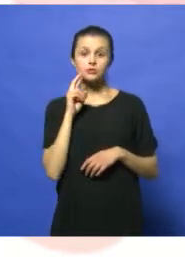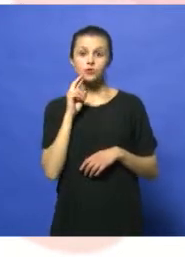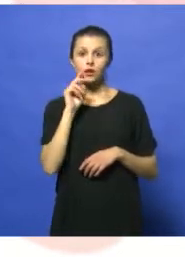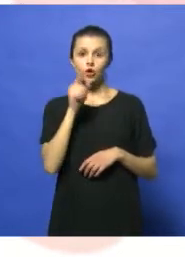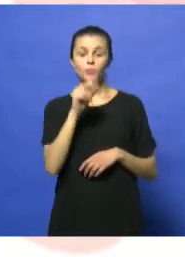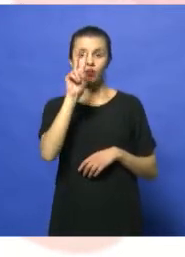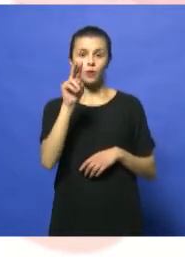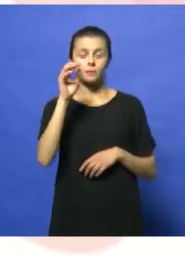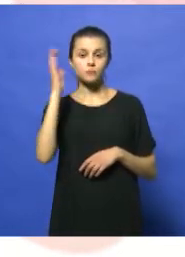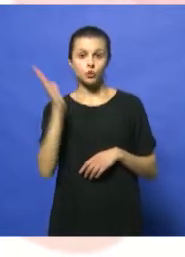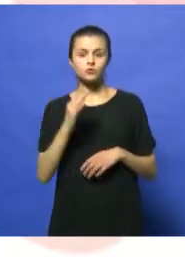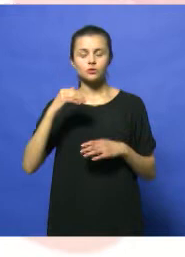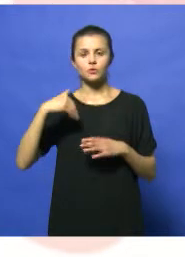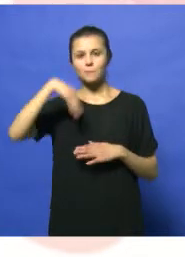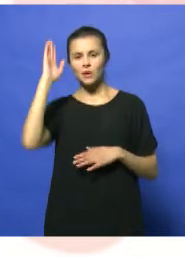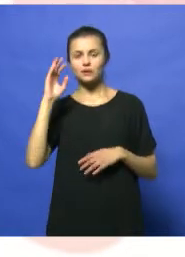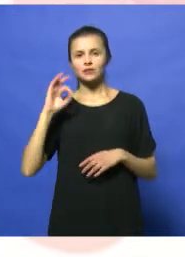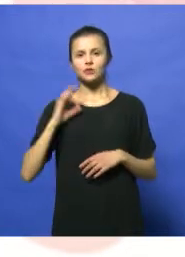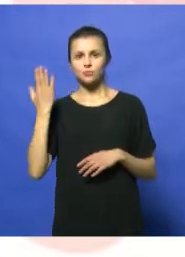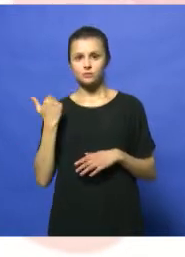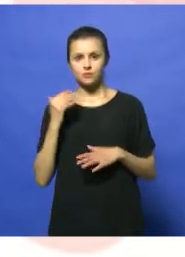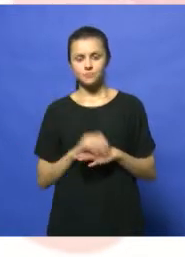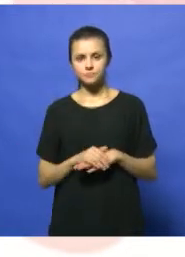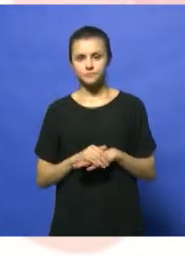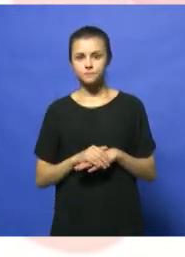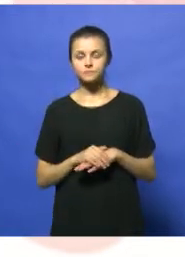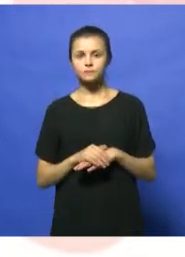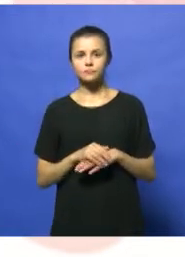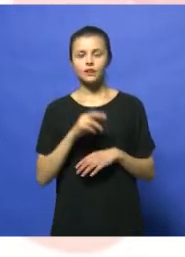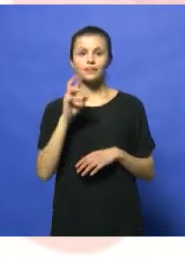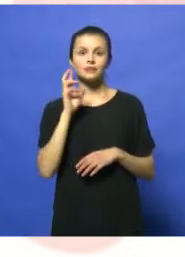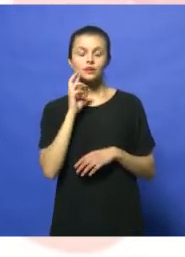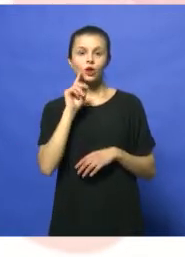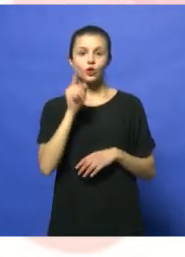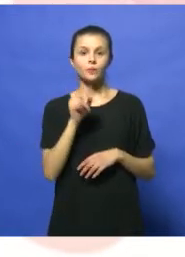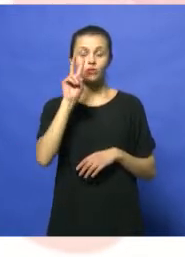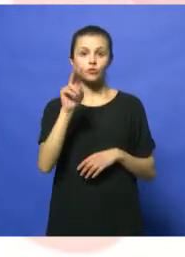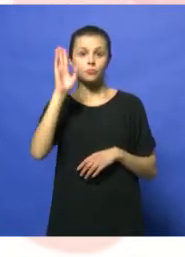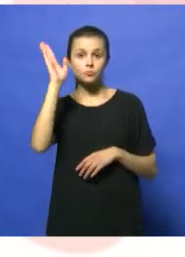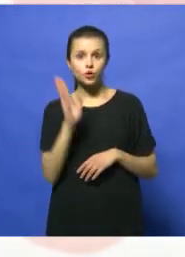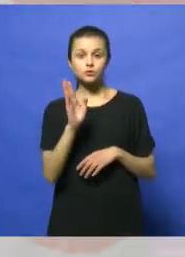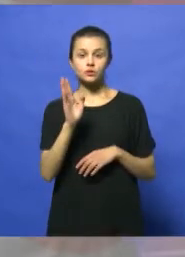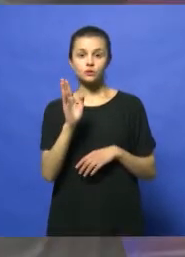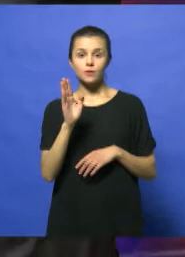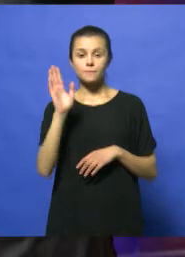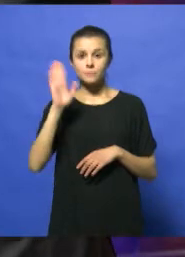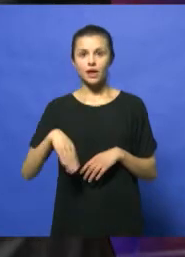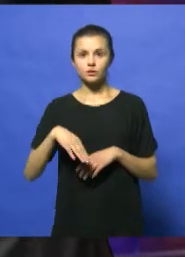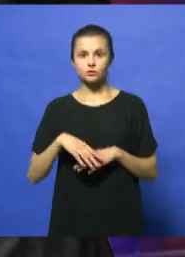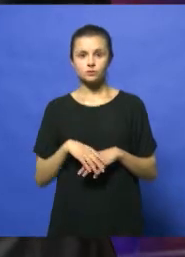del año pasado. Tengamos en cuenta algo. 19,2% menos.